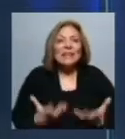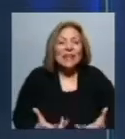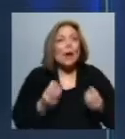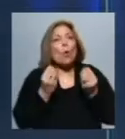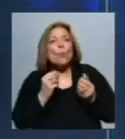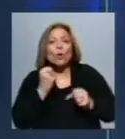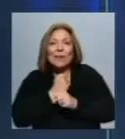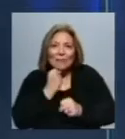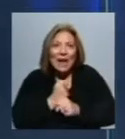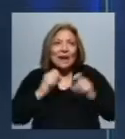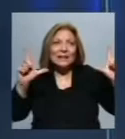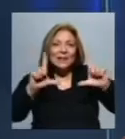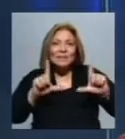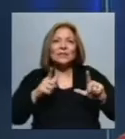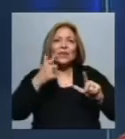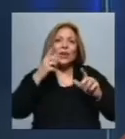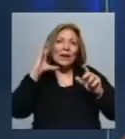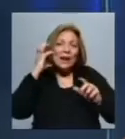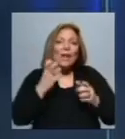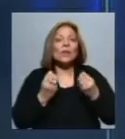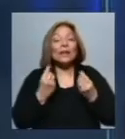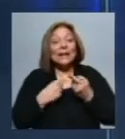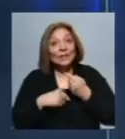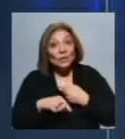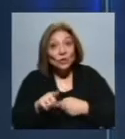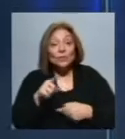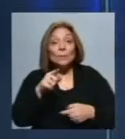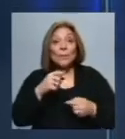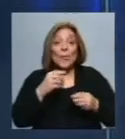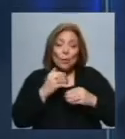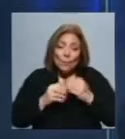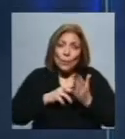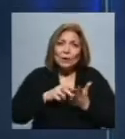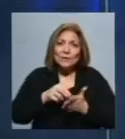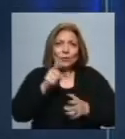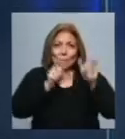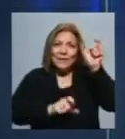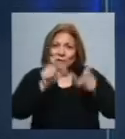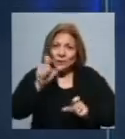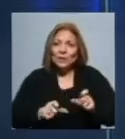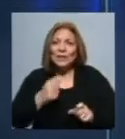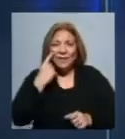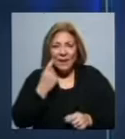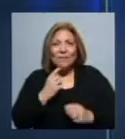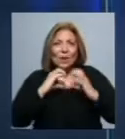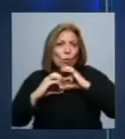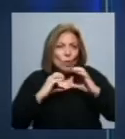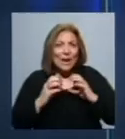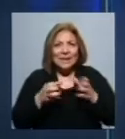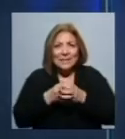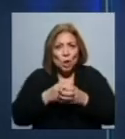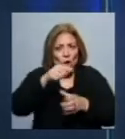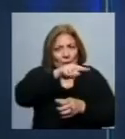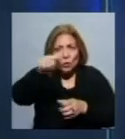cómo se va a regular ese sistema de medios y entonces se hizo ese proceso con actores vinculados a la comunicación. Ahí en ese